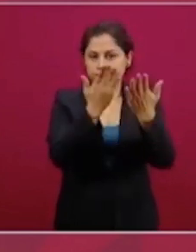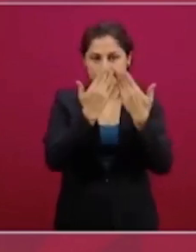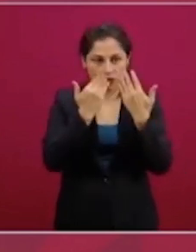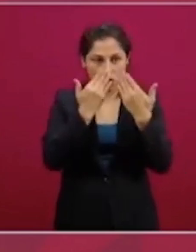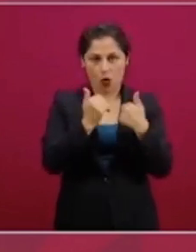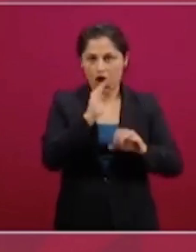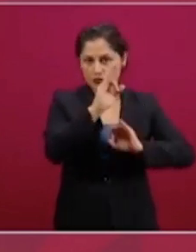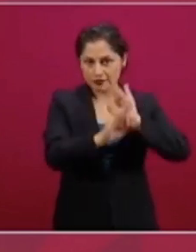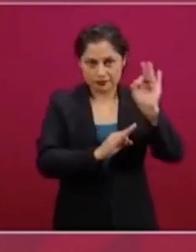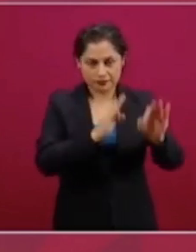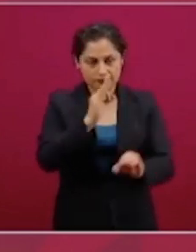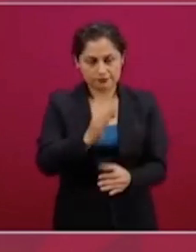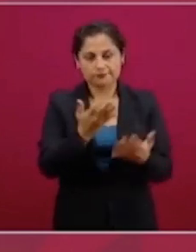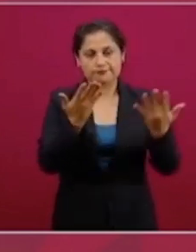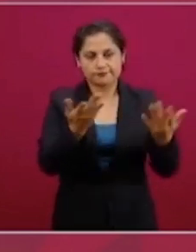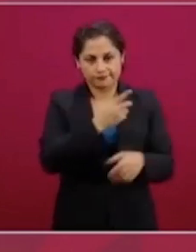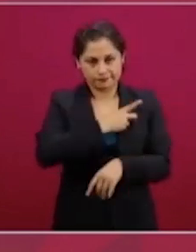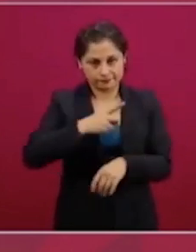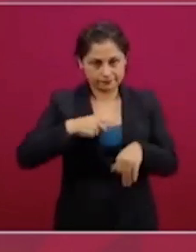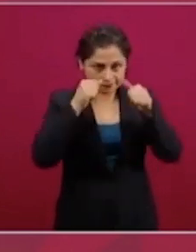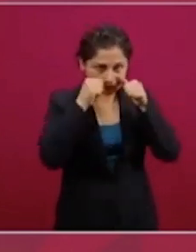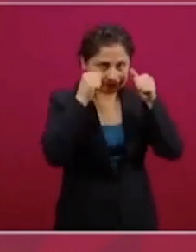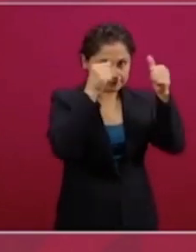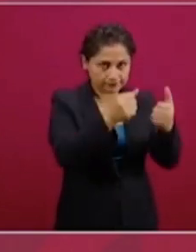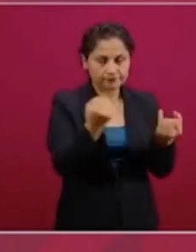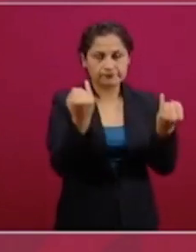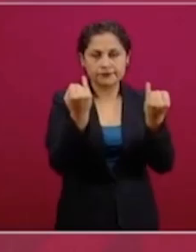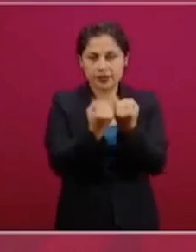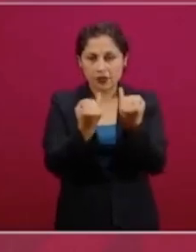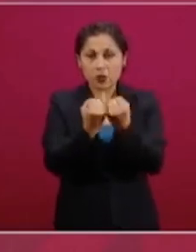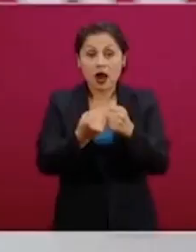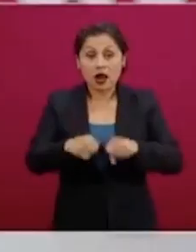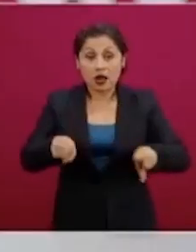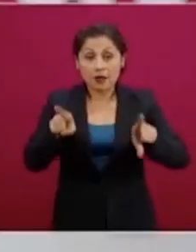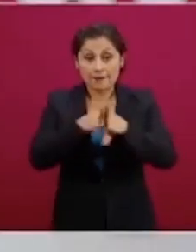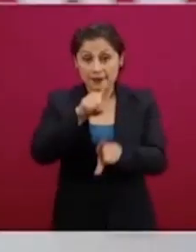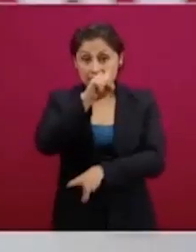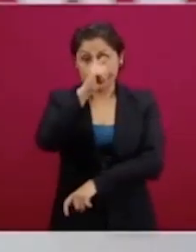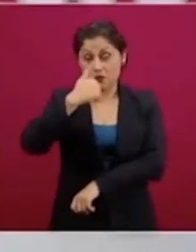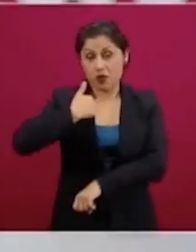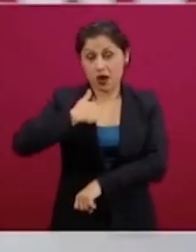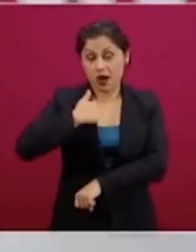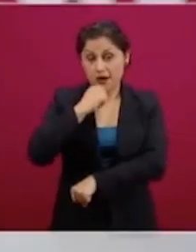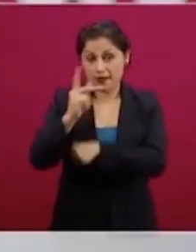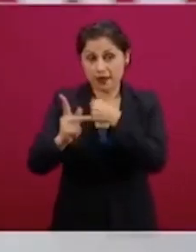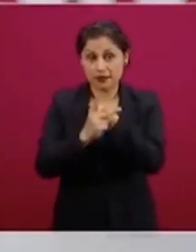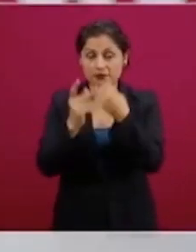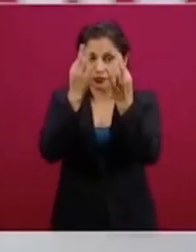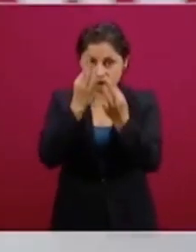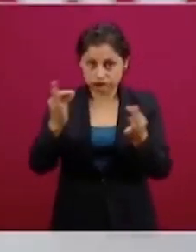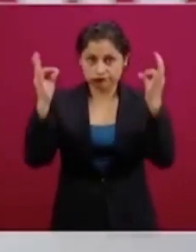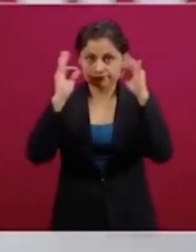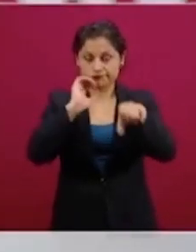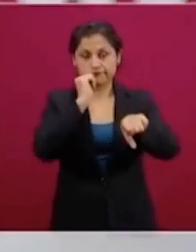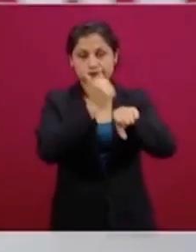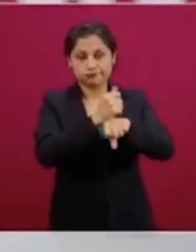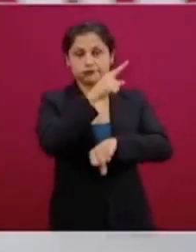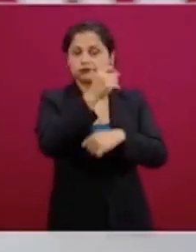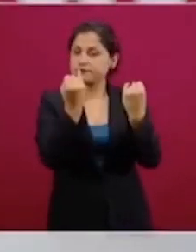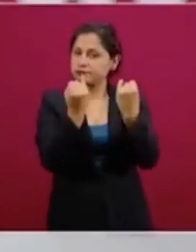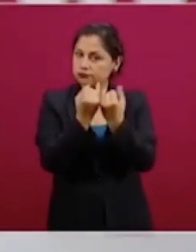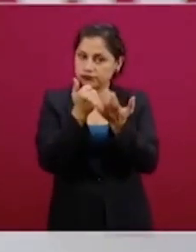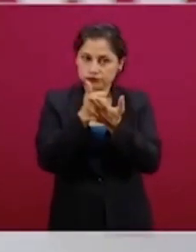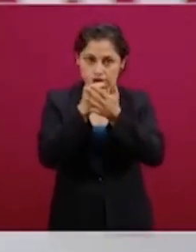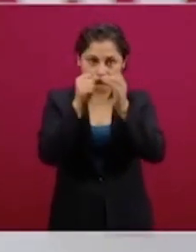50, lo mismo en Canadá, también los consulados en Canadá están en la misma estrategia. Vamos a continuar en esa misma dirección,